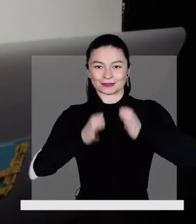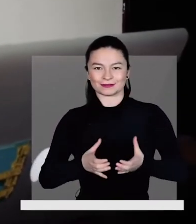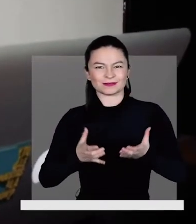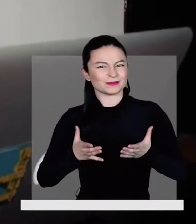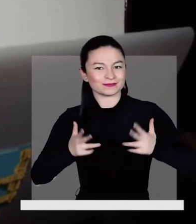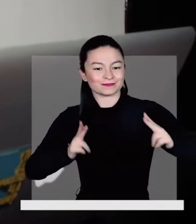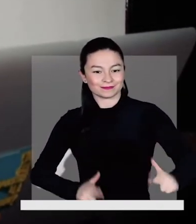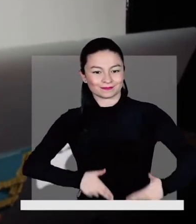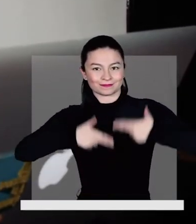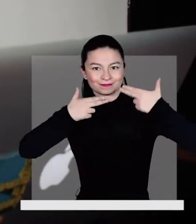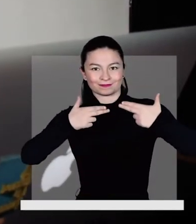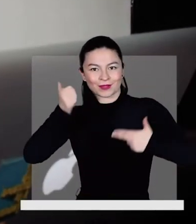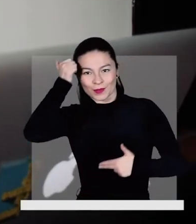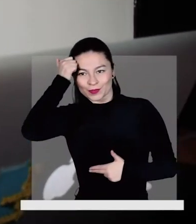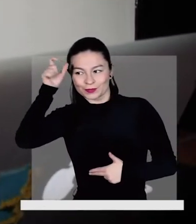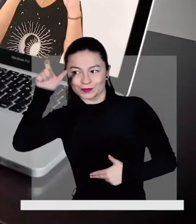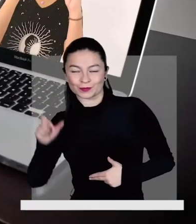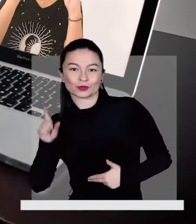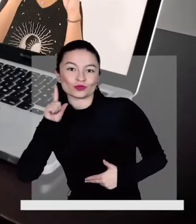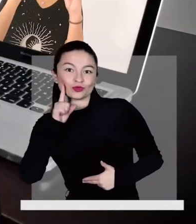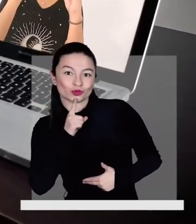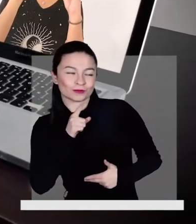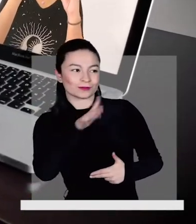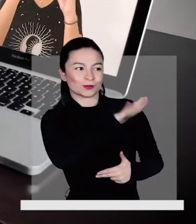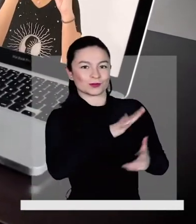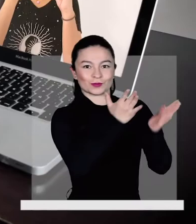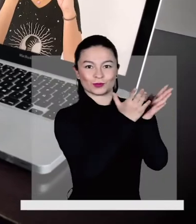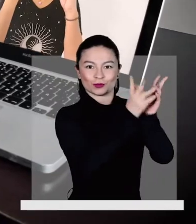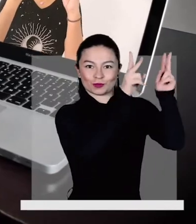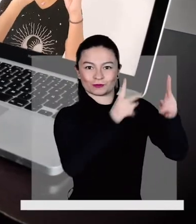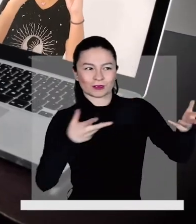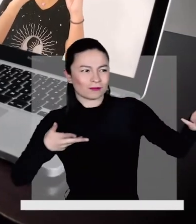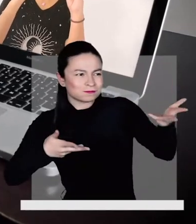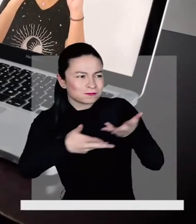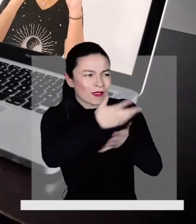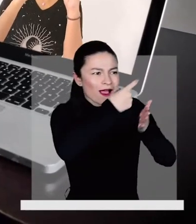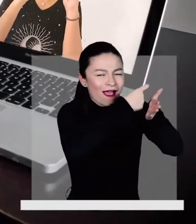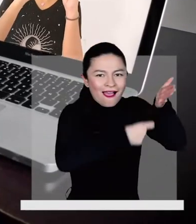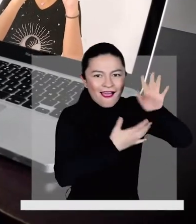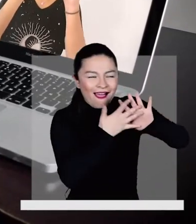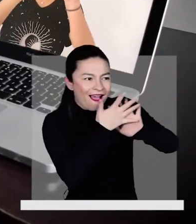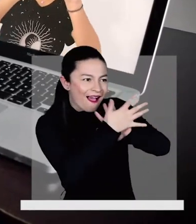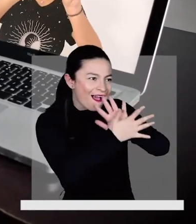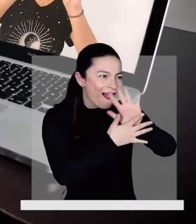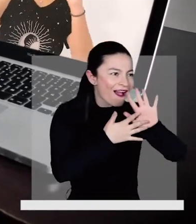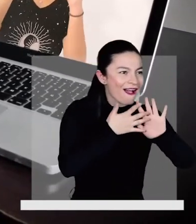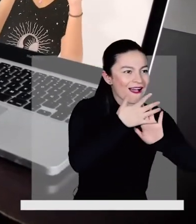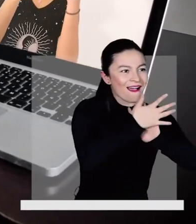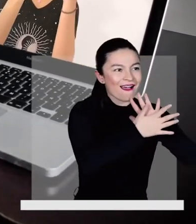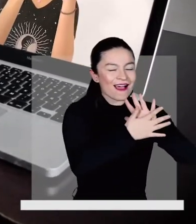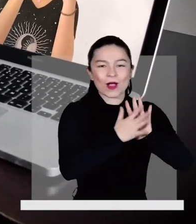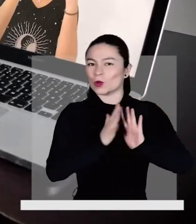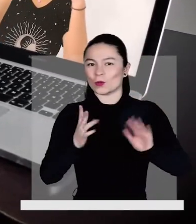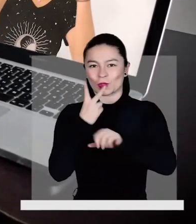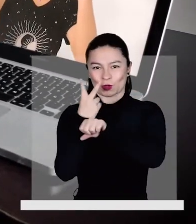5 clases en vivo, 2 horas por encuentro, en un horario fijo con el instructor y compañeros.